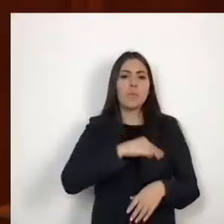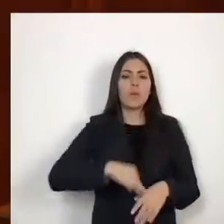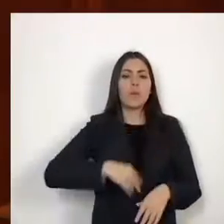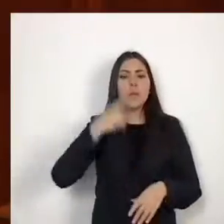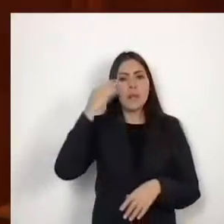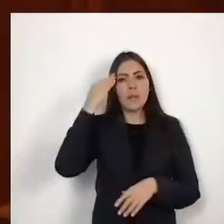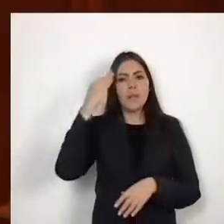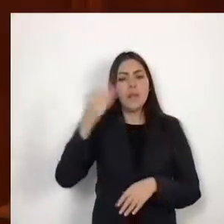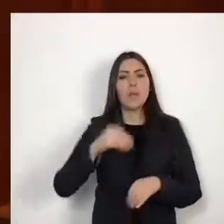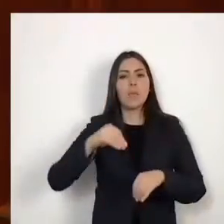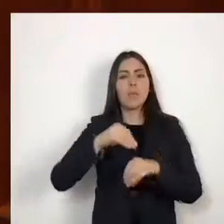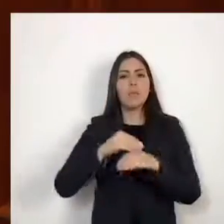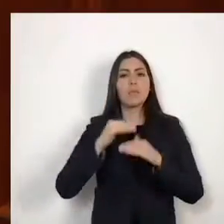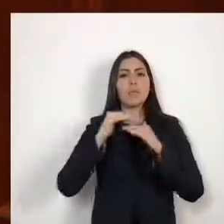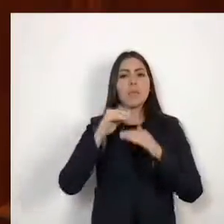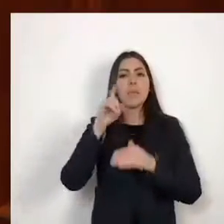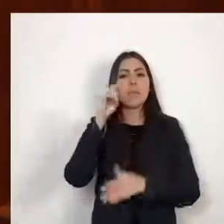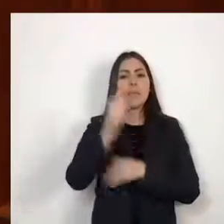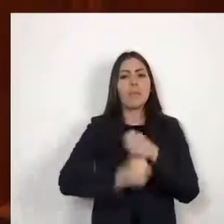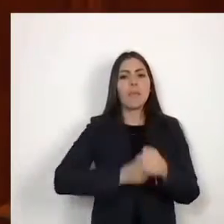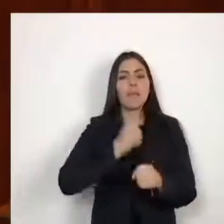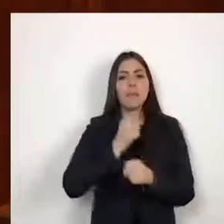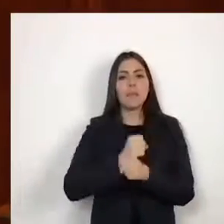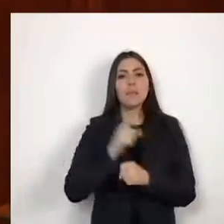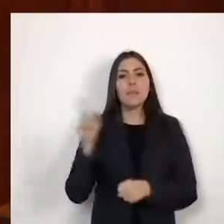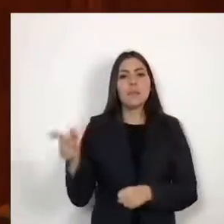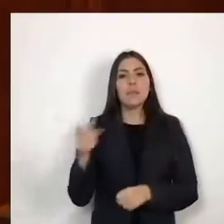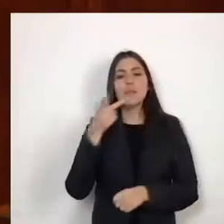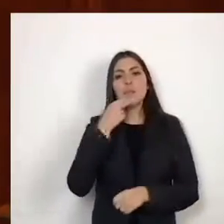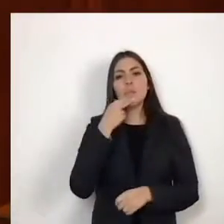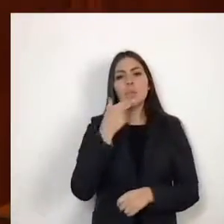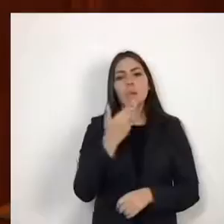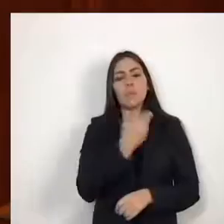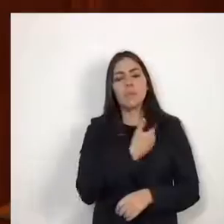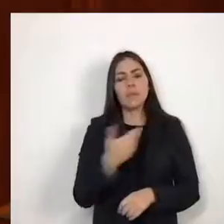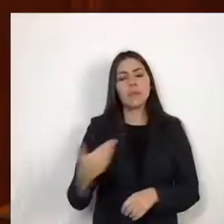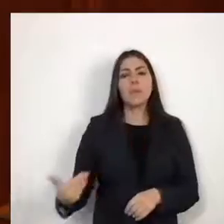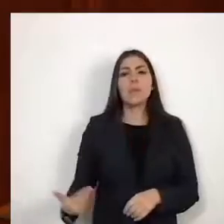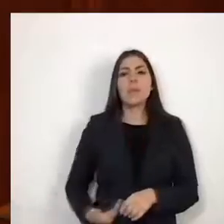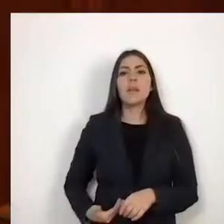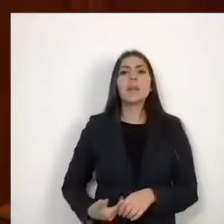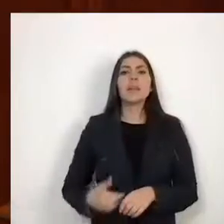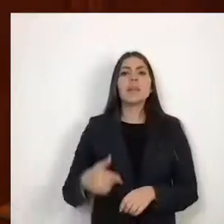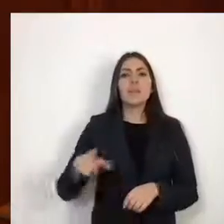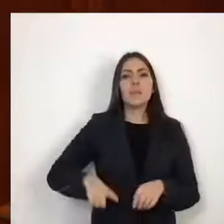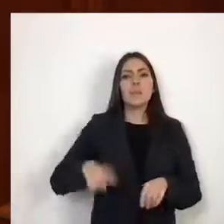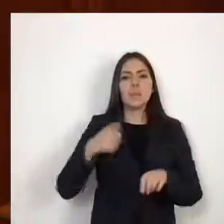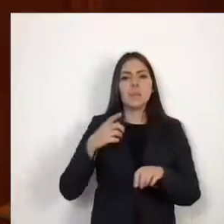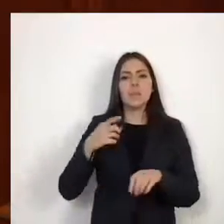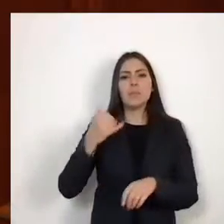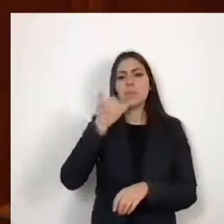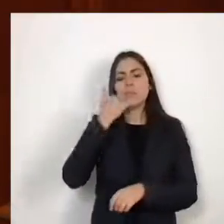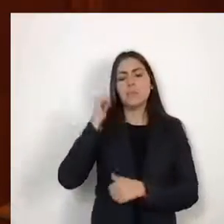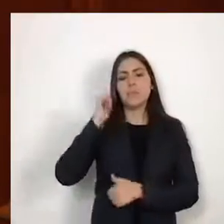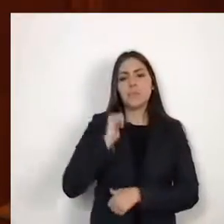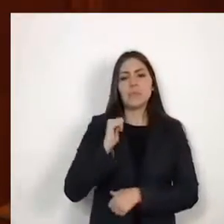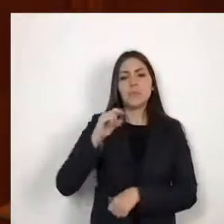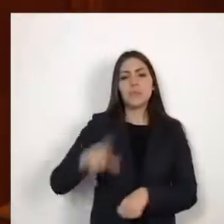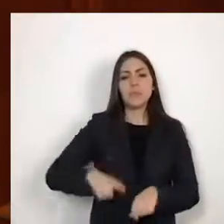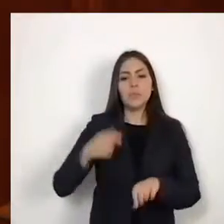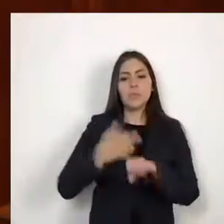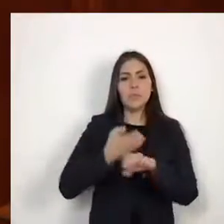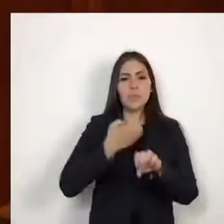presentada por el titular del Ejecutivo Estatal. Desarrollado el estudio de la iniciativa de decreto y ampliamente